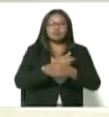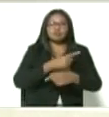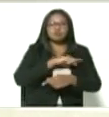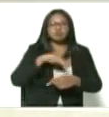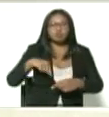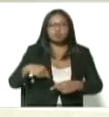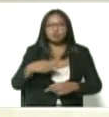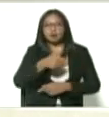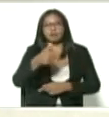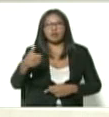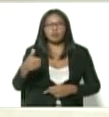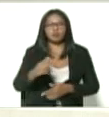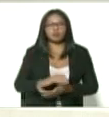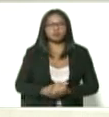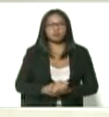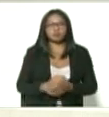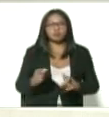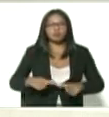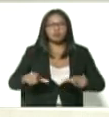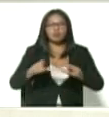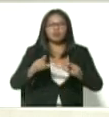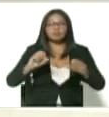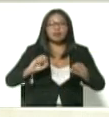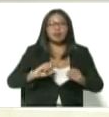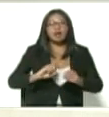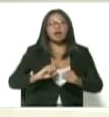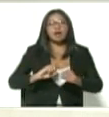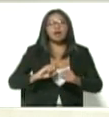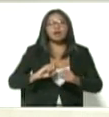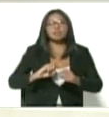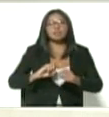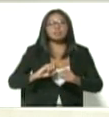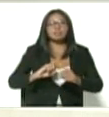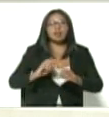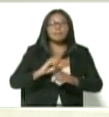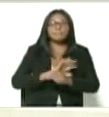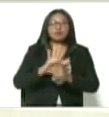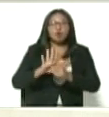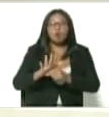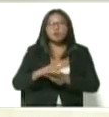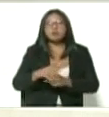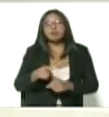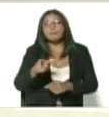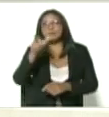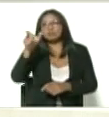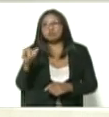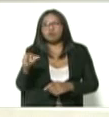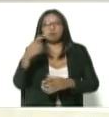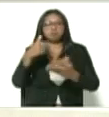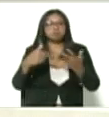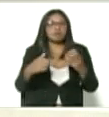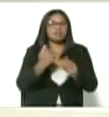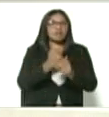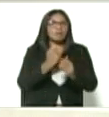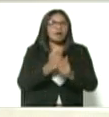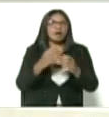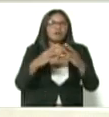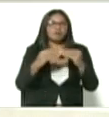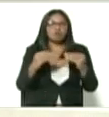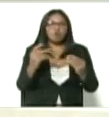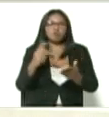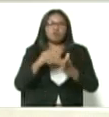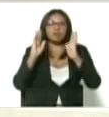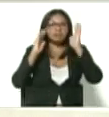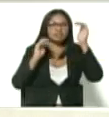entonces con la primera línea de atención a la pandemia los médicos personal de enfermería de laboratorio de rayos X paramédicos que se encuentran